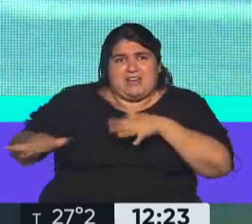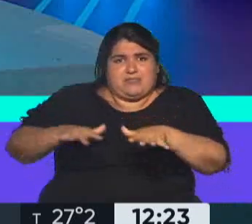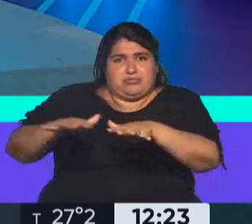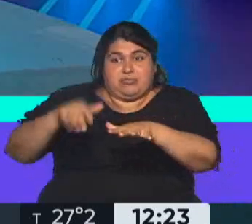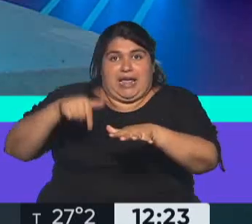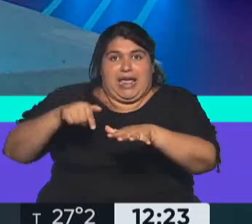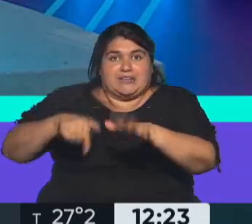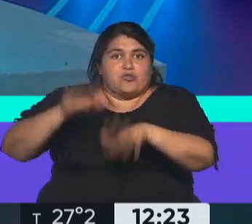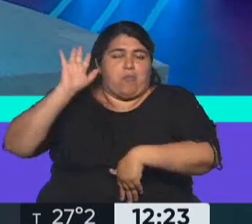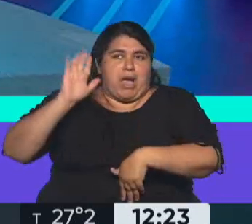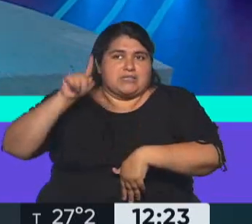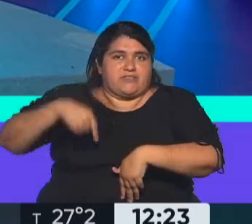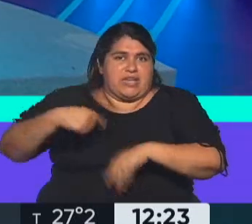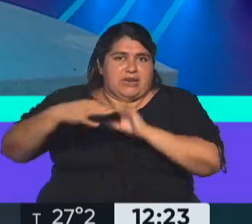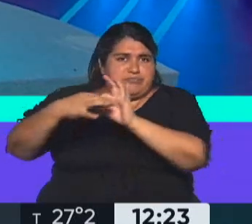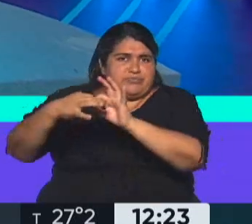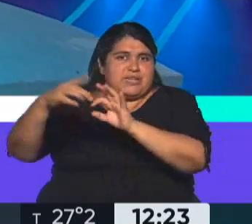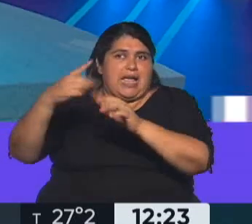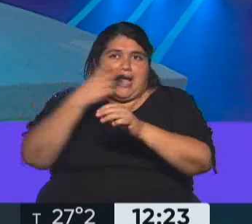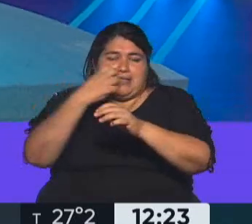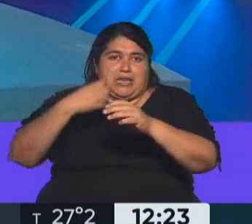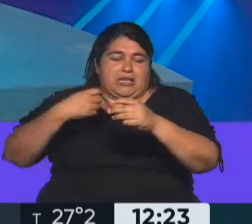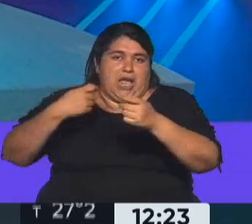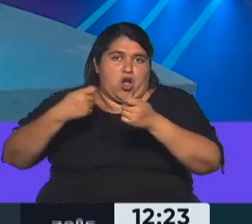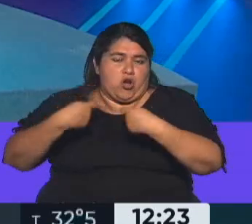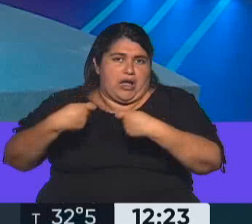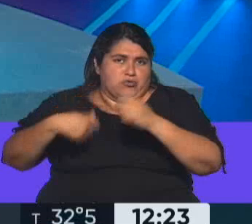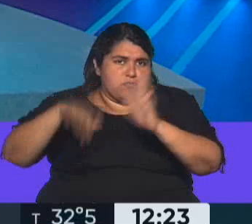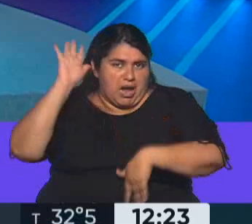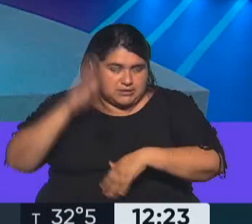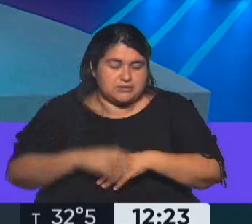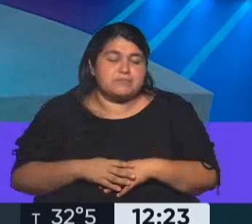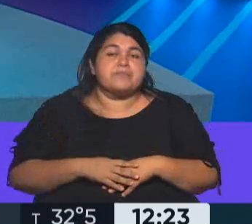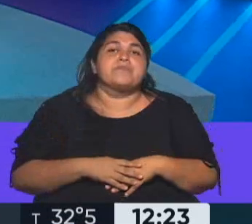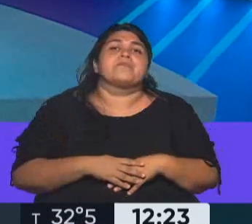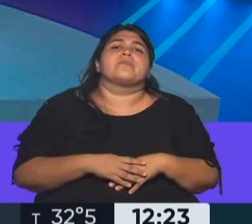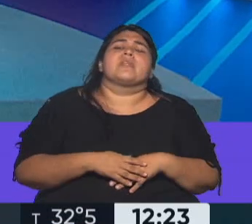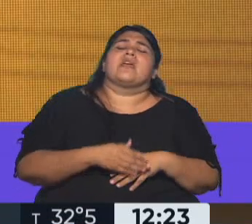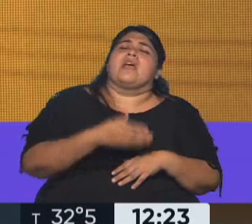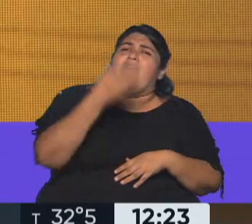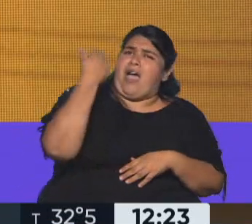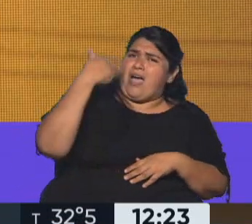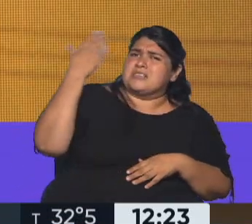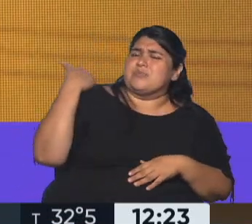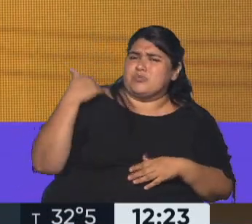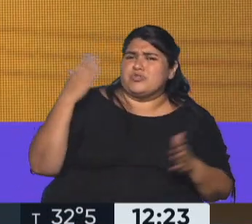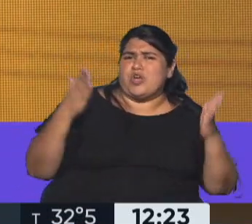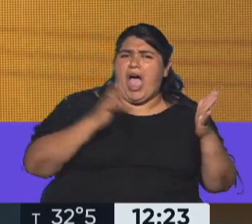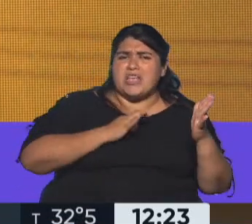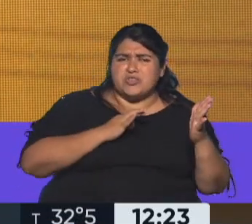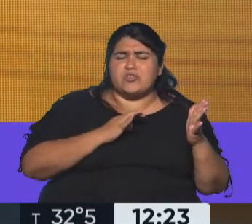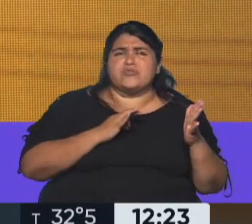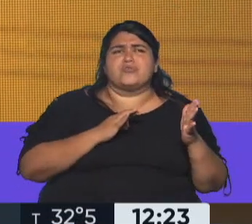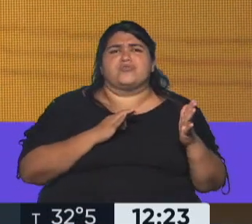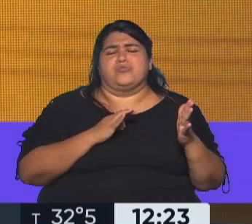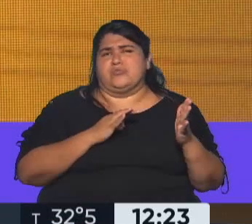energía. Sí, hay un detalle que no es menor, Vero, con respecto a esto que decís. Hubo años donde no hubo problemas de consumo eléctrico, fundamentalmente